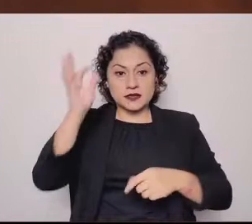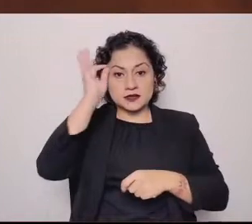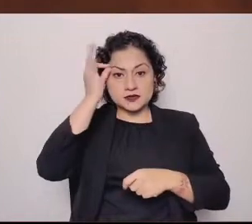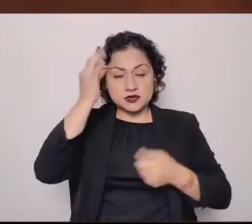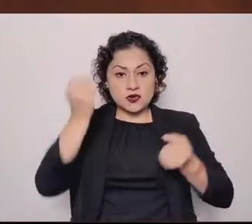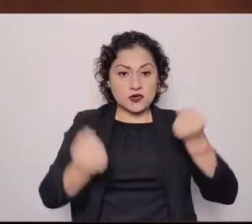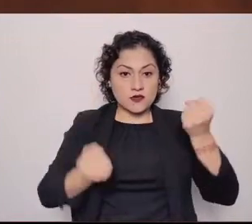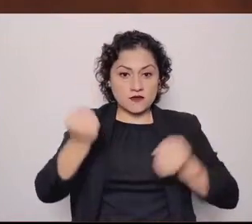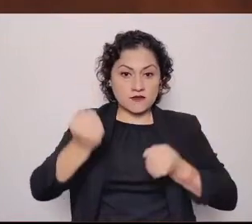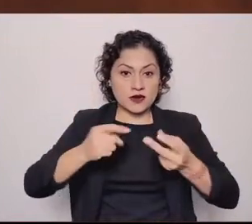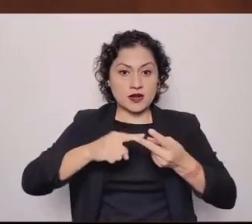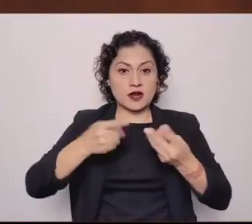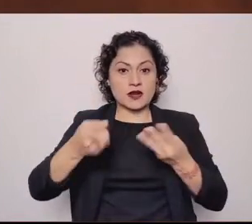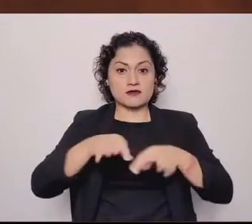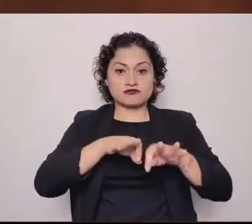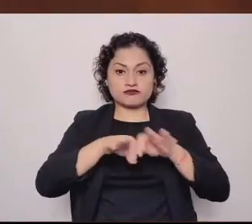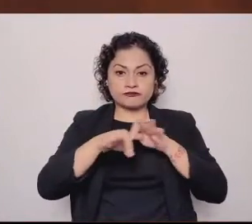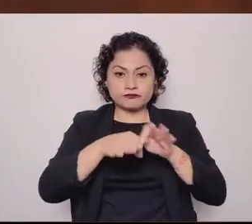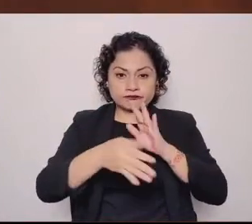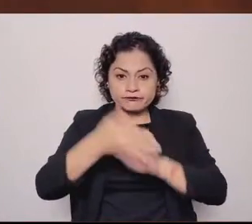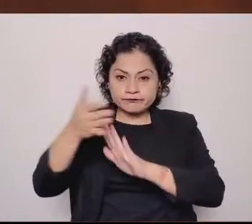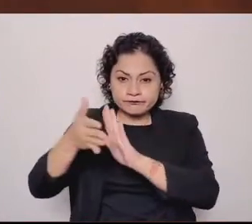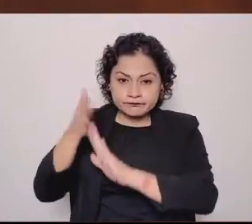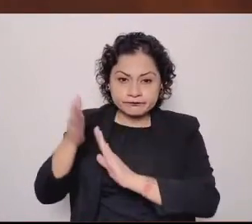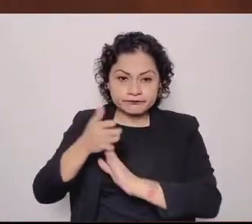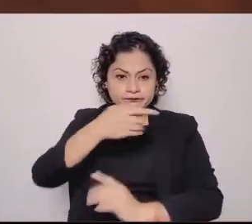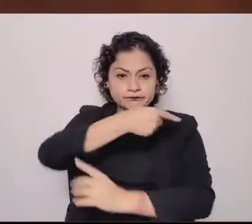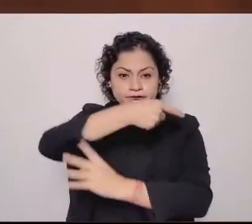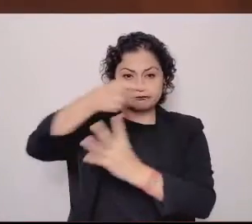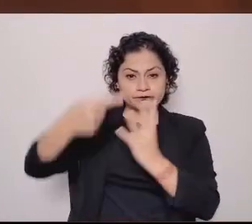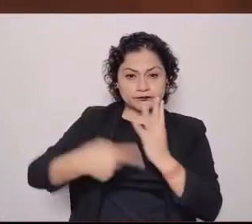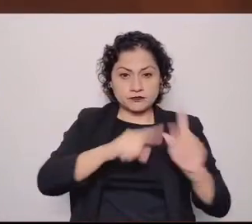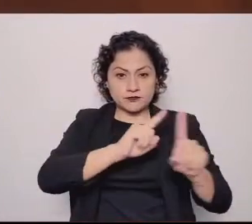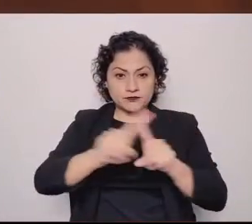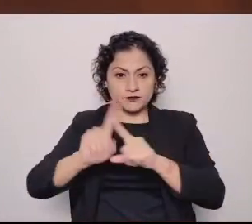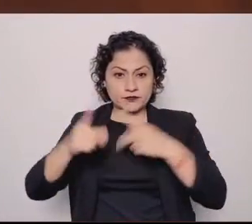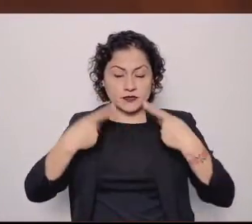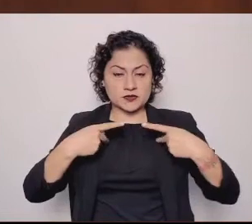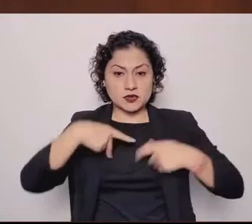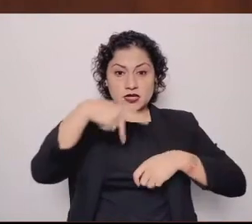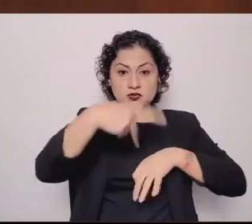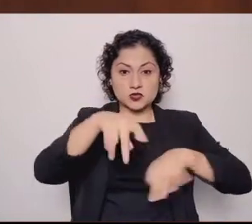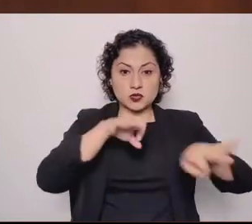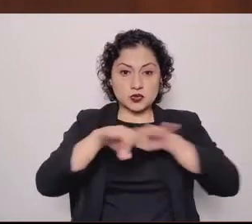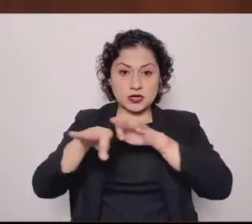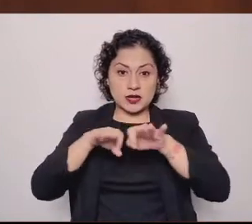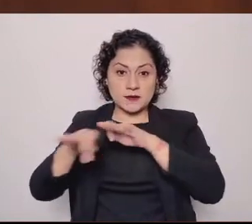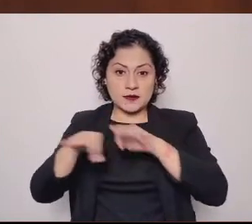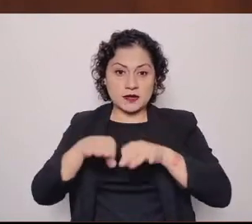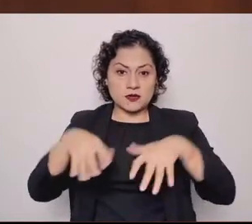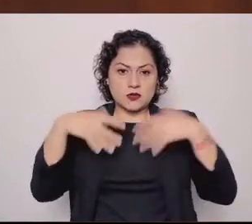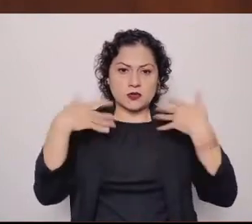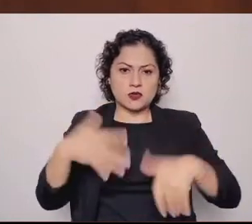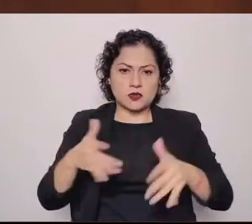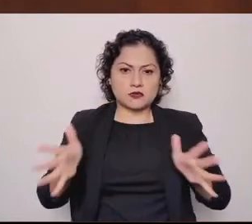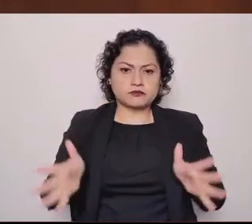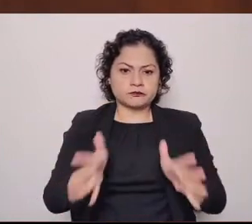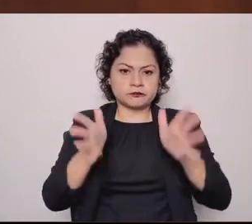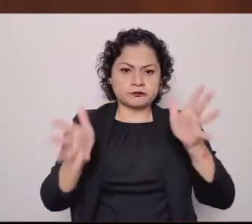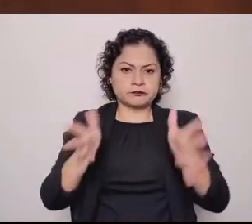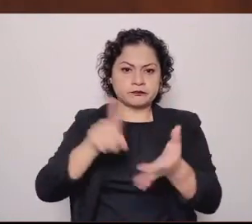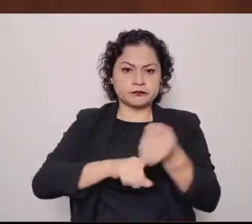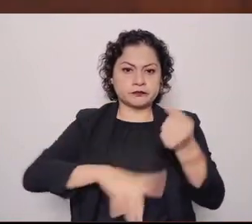que con su esfuerzo construyen la verdadera grandeza de nuestra entidad. Y a todos